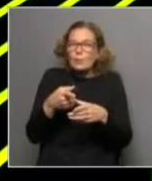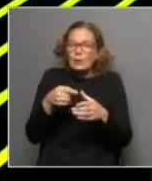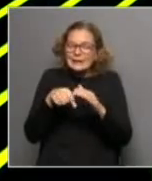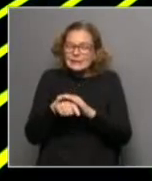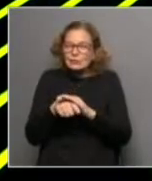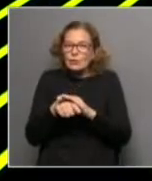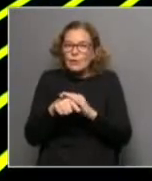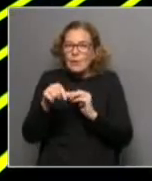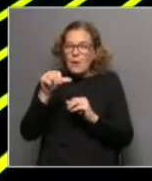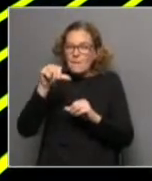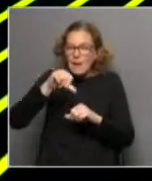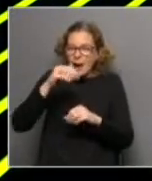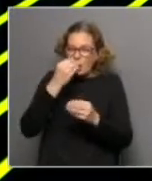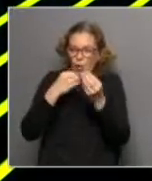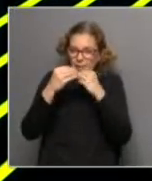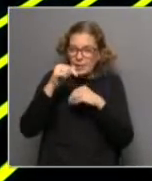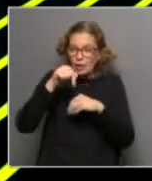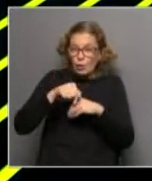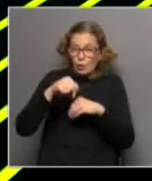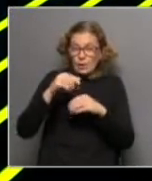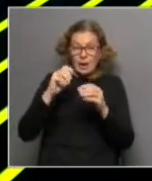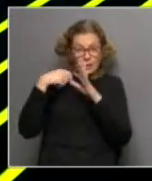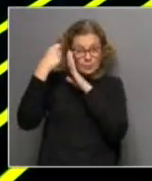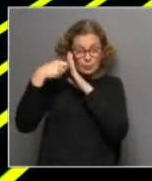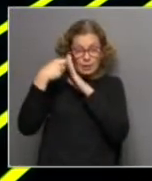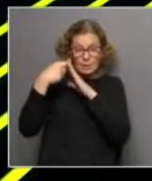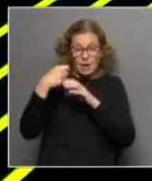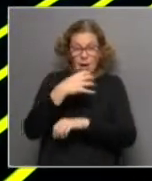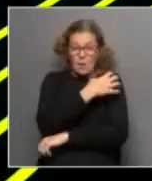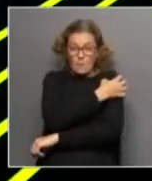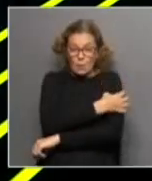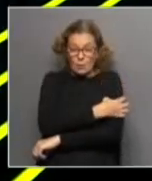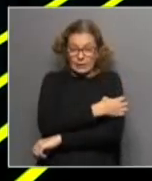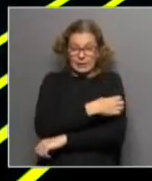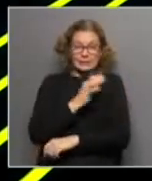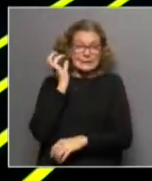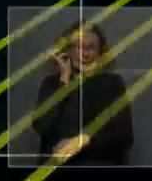en ellos la mala alimentación? Hoy, en La Letra Chica, pobre infancia.